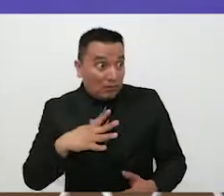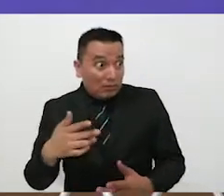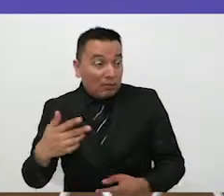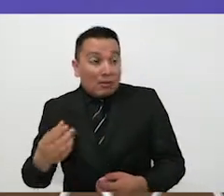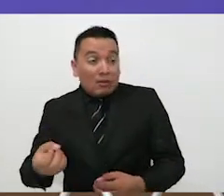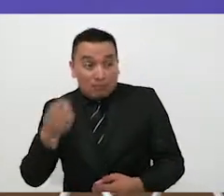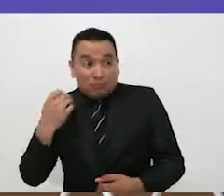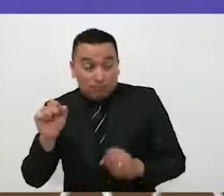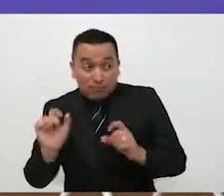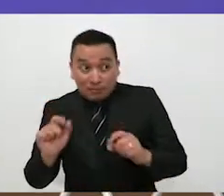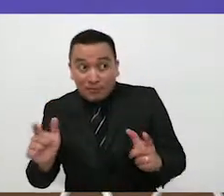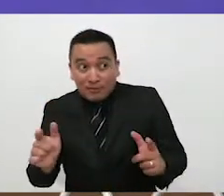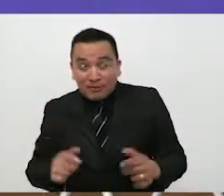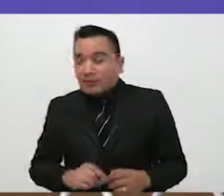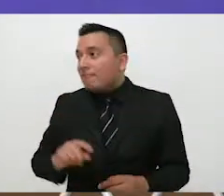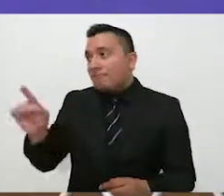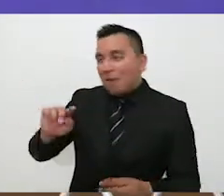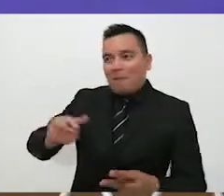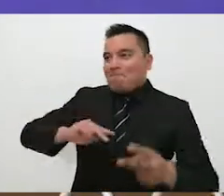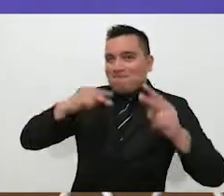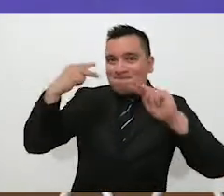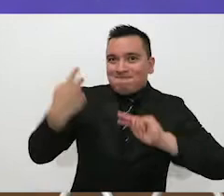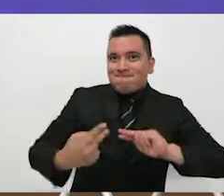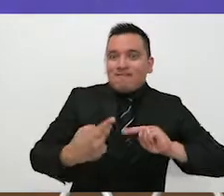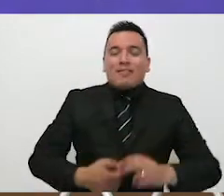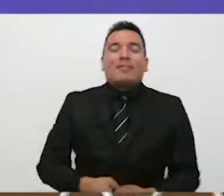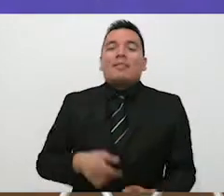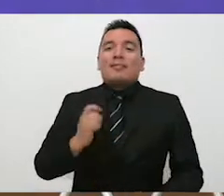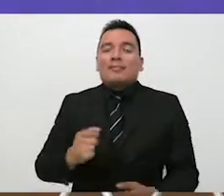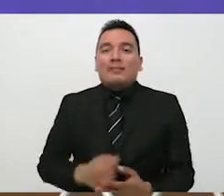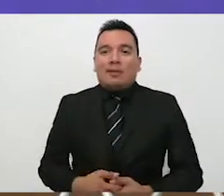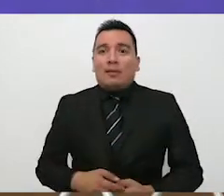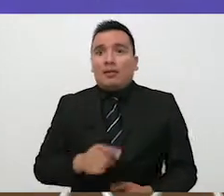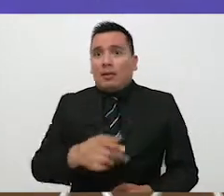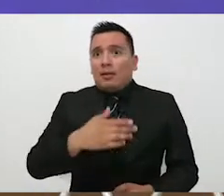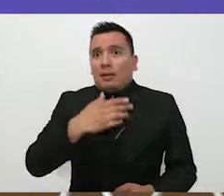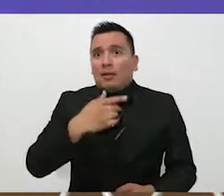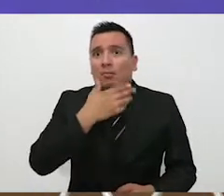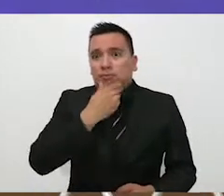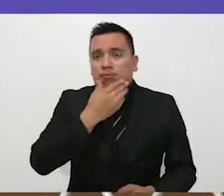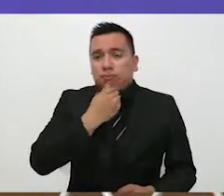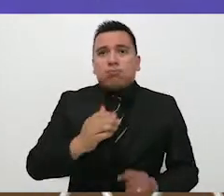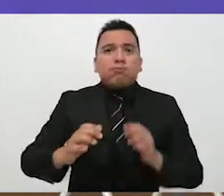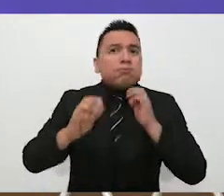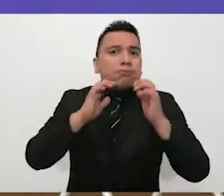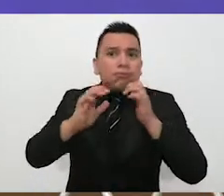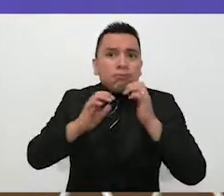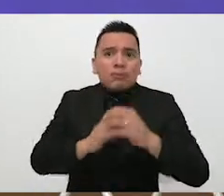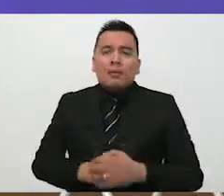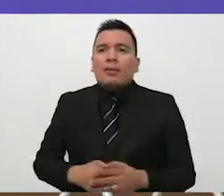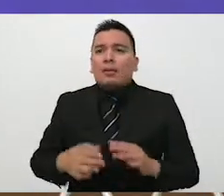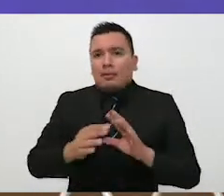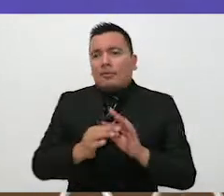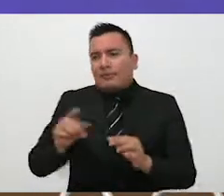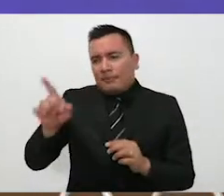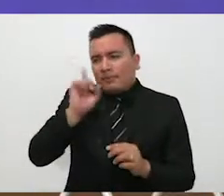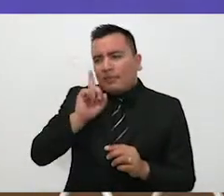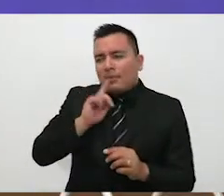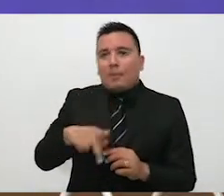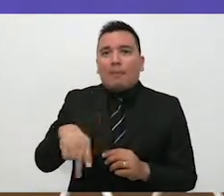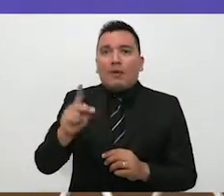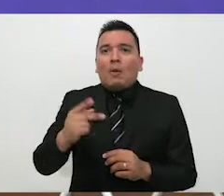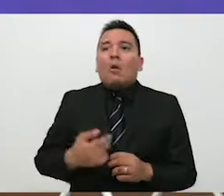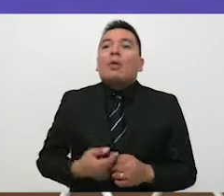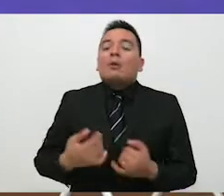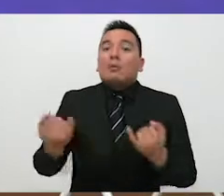enfocado precisamente al otro lado. Es decirle, hablarle a los hombres, también hablarle a las mujeres, pero del nuevo papel del